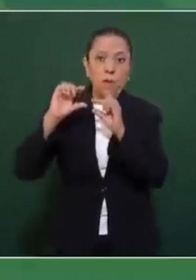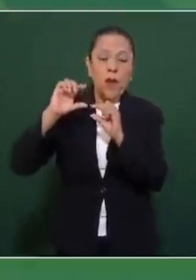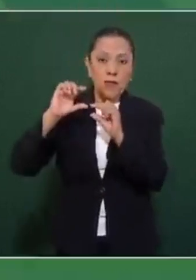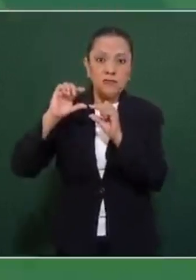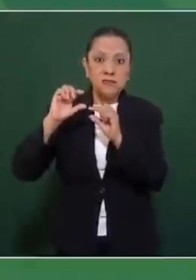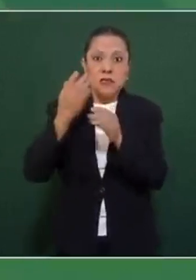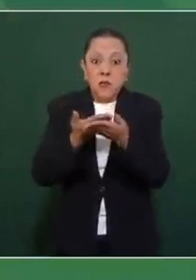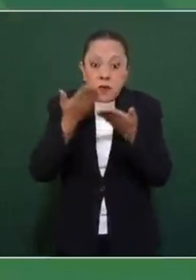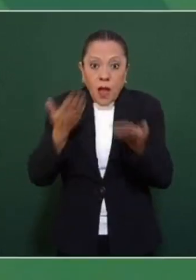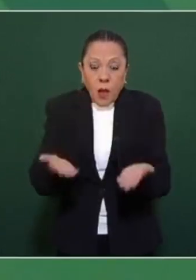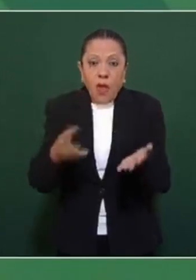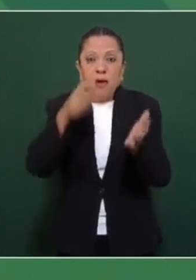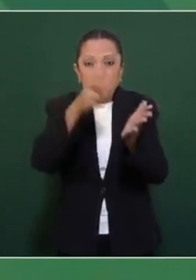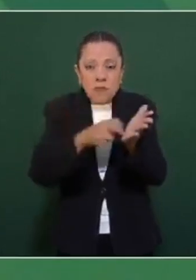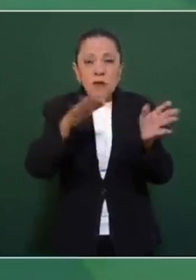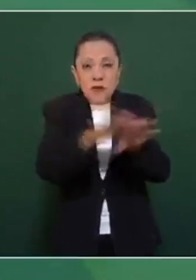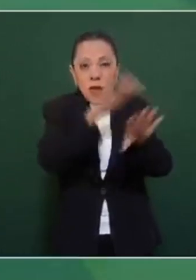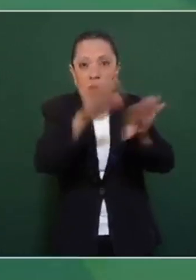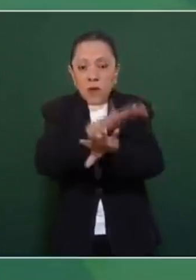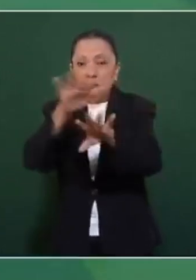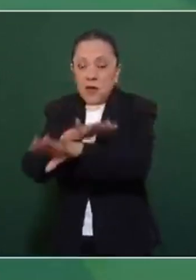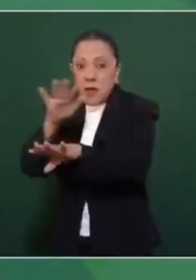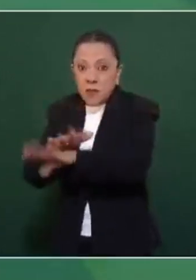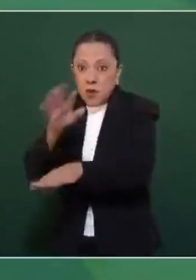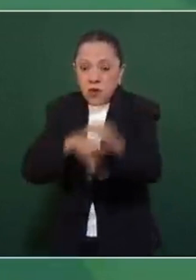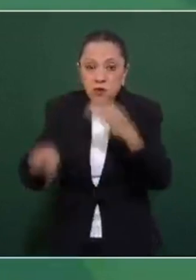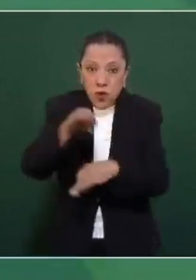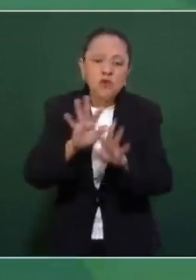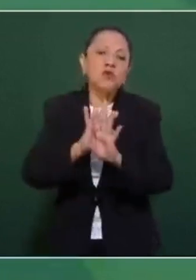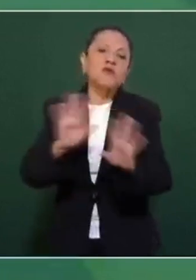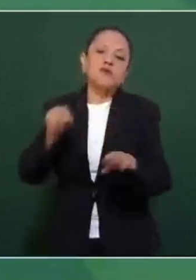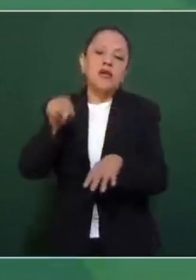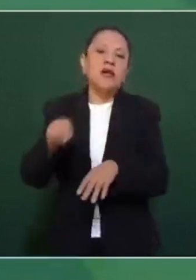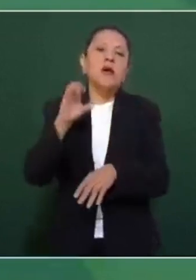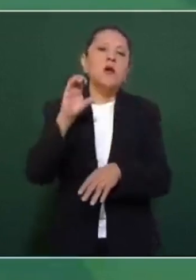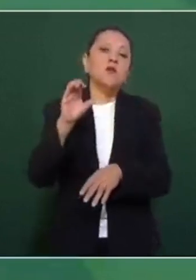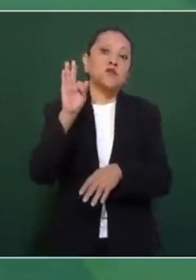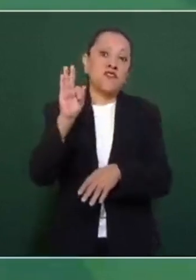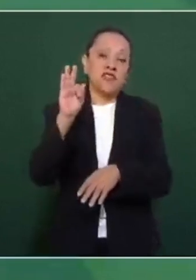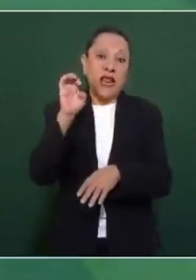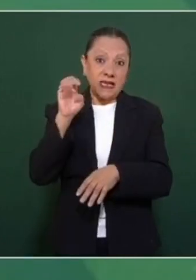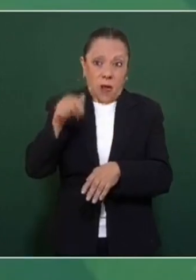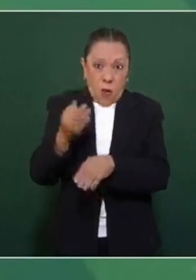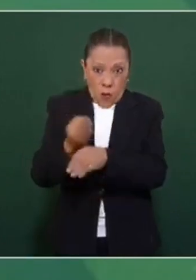reformas la presencia de la Comisión Federal está limitada al 30 por ciento